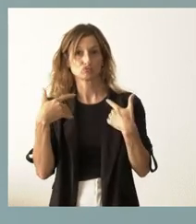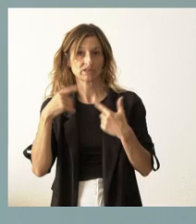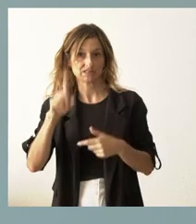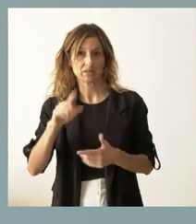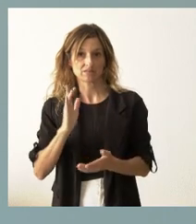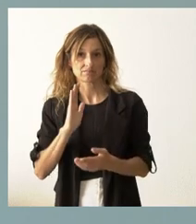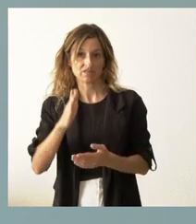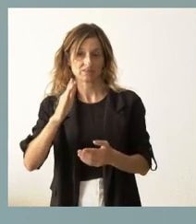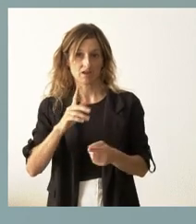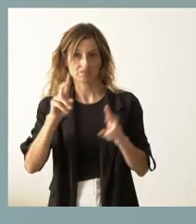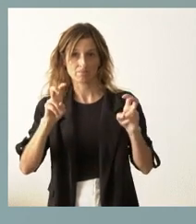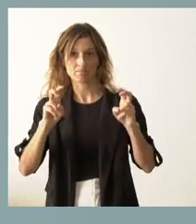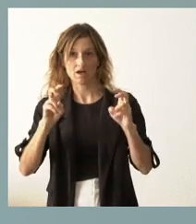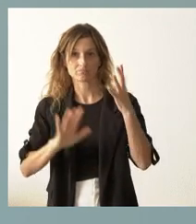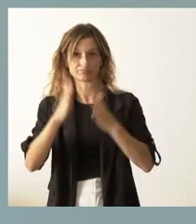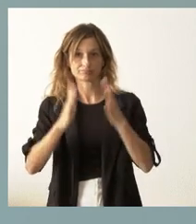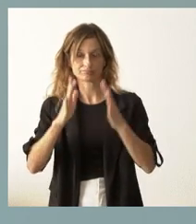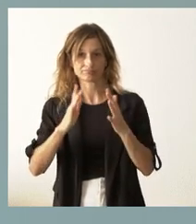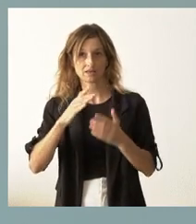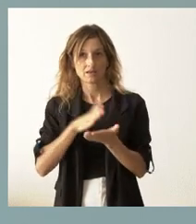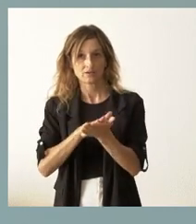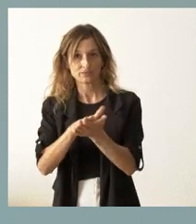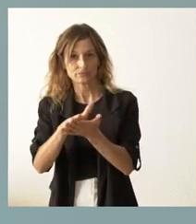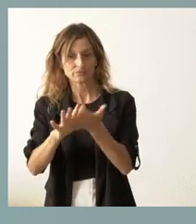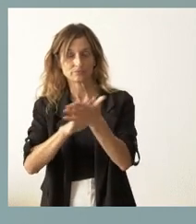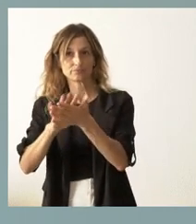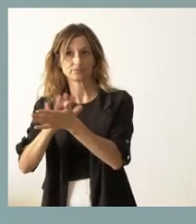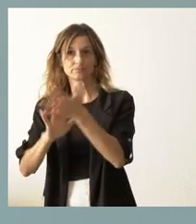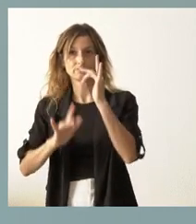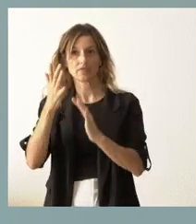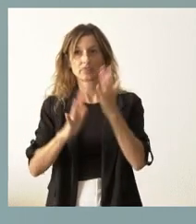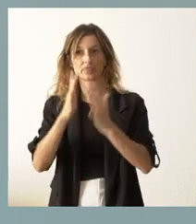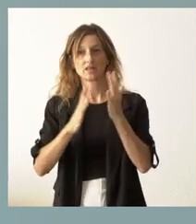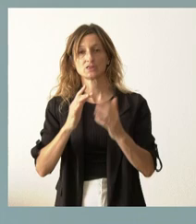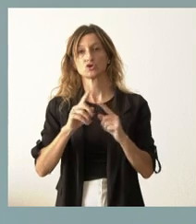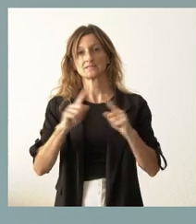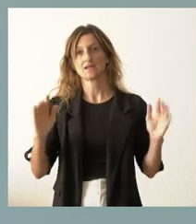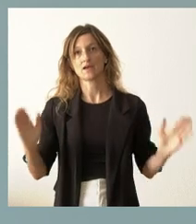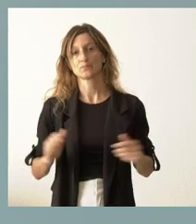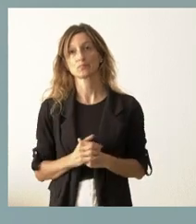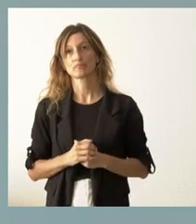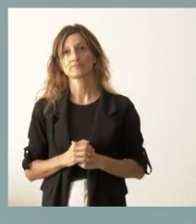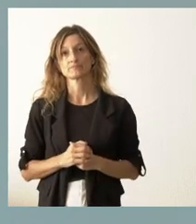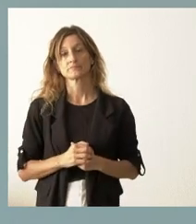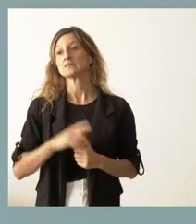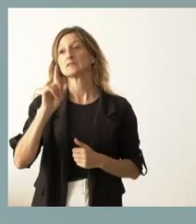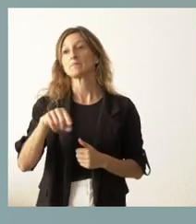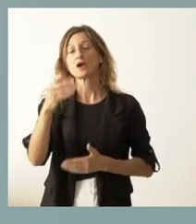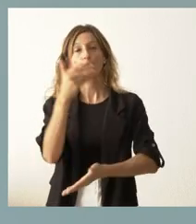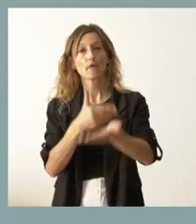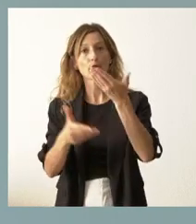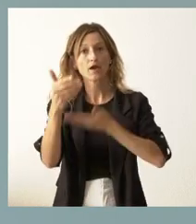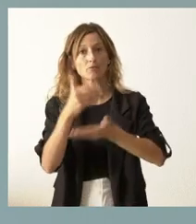el impacto tan perjudicial del incendio que hemos tenido en este ejercicio. Y quizá en este ámbito de la colaboración hay que traer